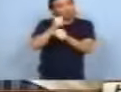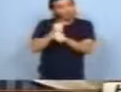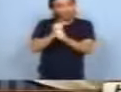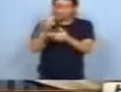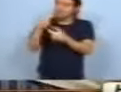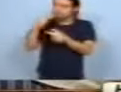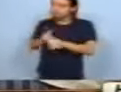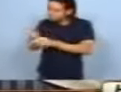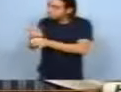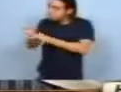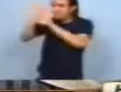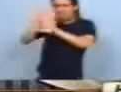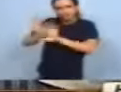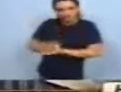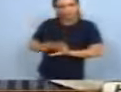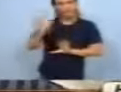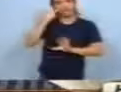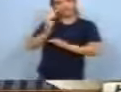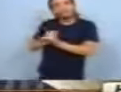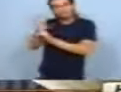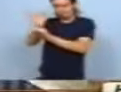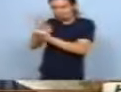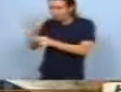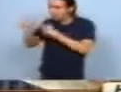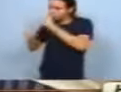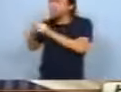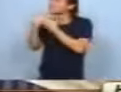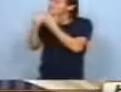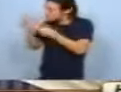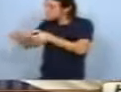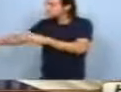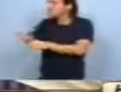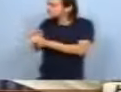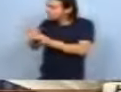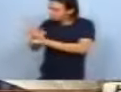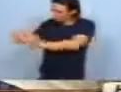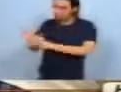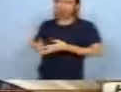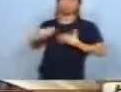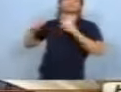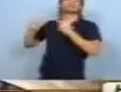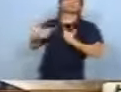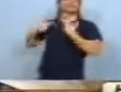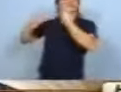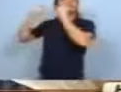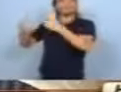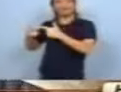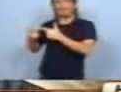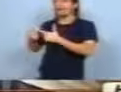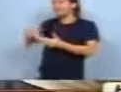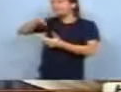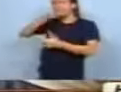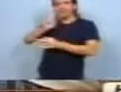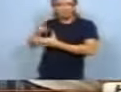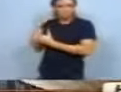los prepara, se les va enseñando lo que no saben, se les da desayuno,